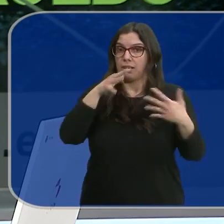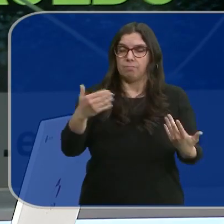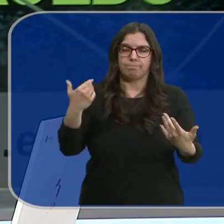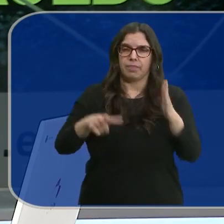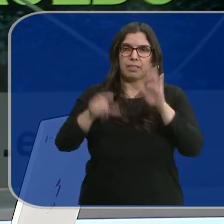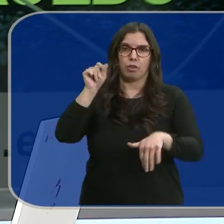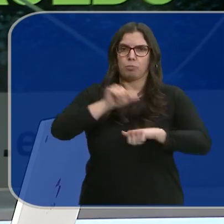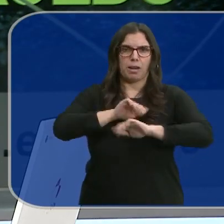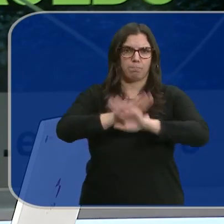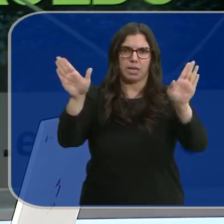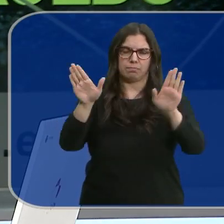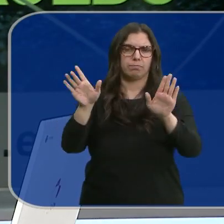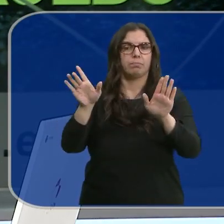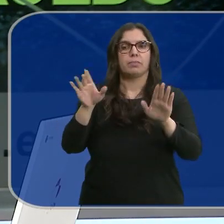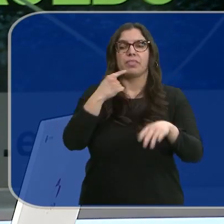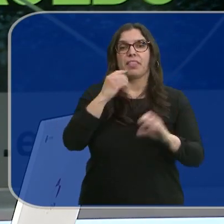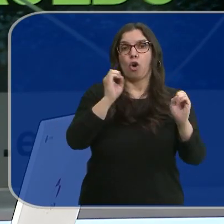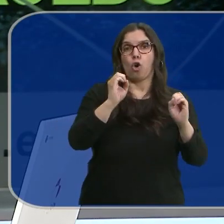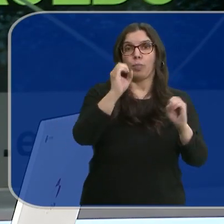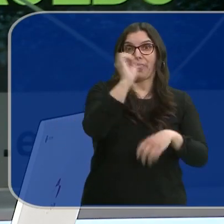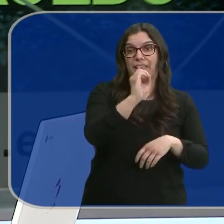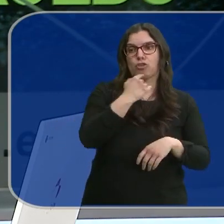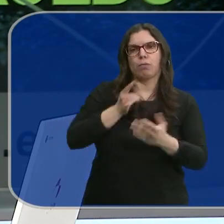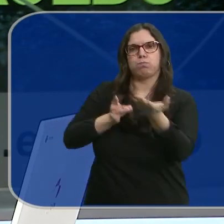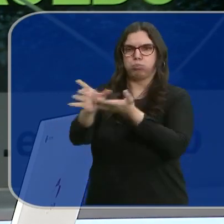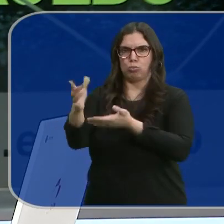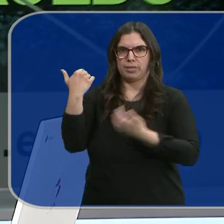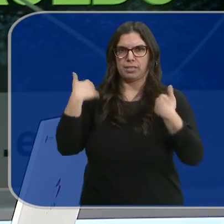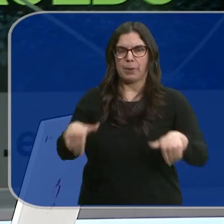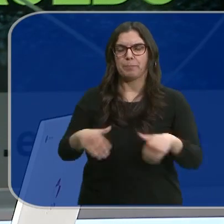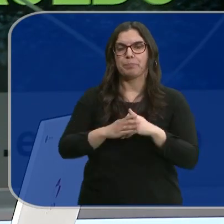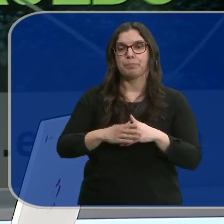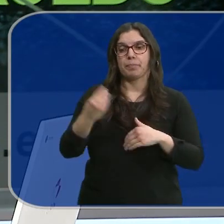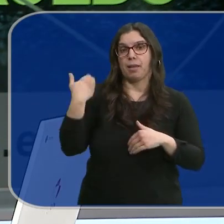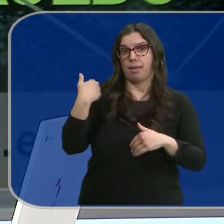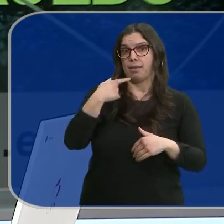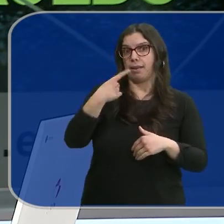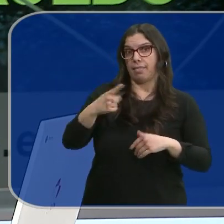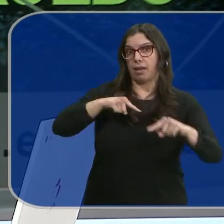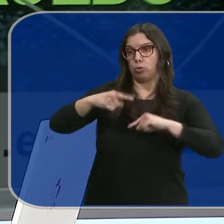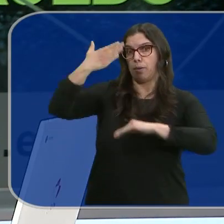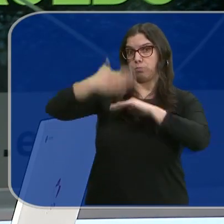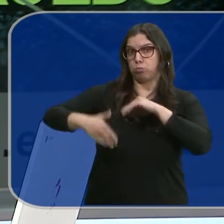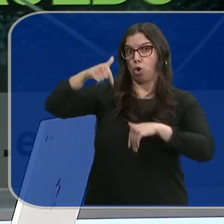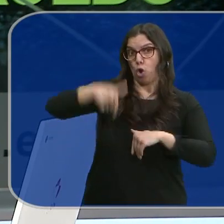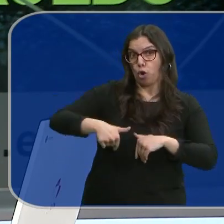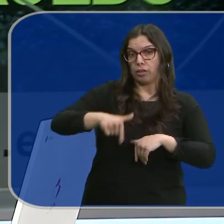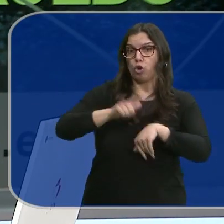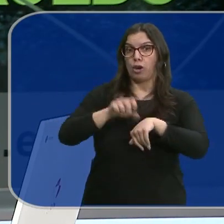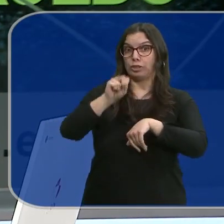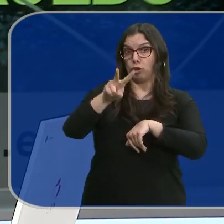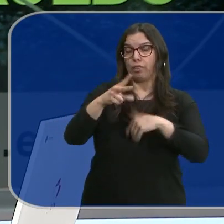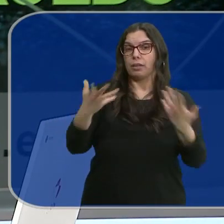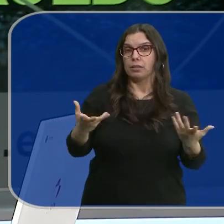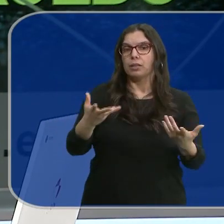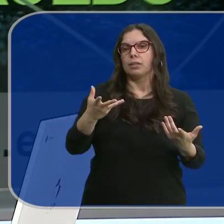hora ha decidido no esperar más y, según Onda Cero, le ha expulsado del partido. El ultimátum que ayer le daba a la Ejecutiva finalizaba hoy a mediodía